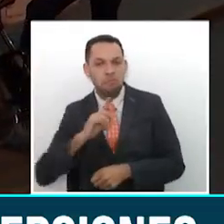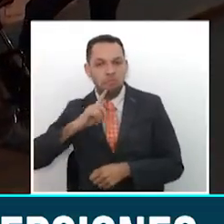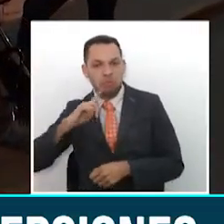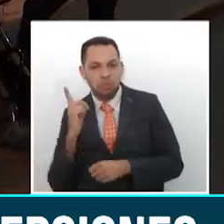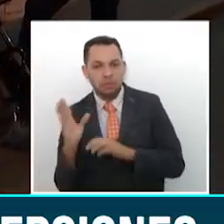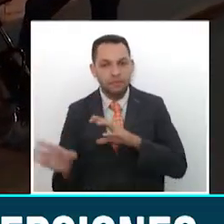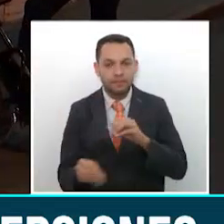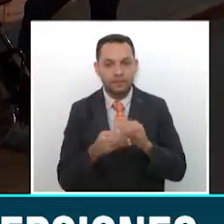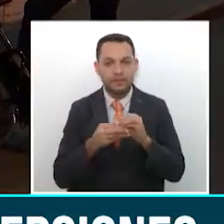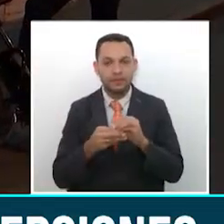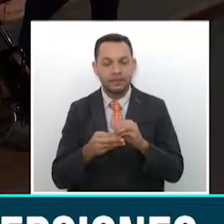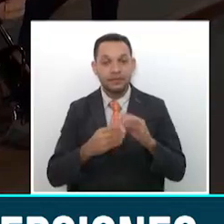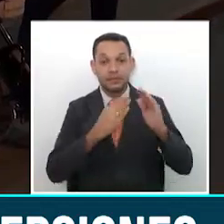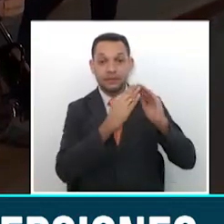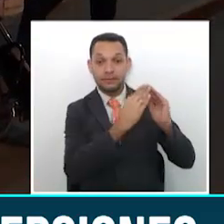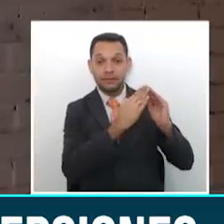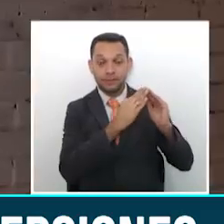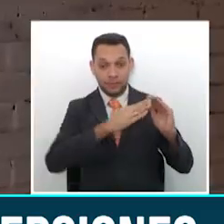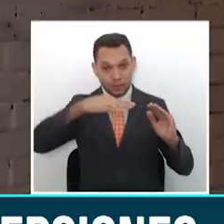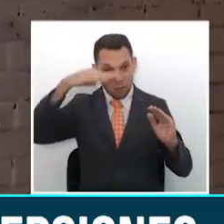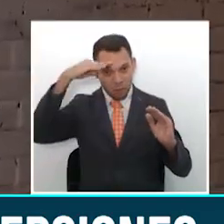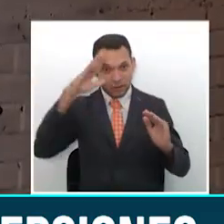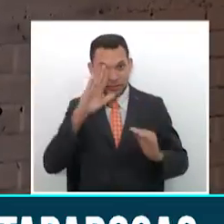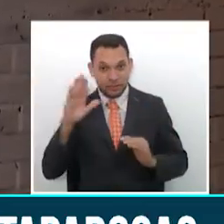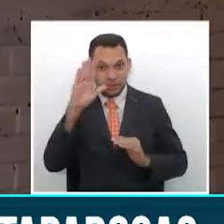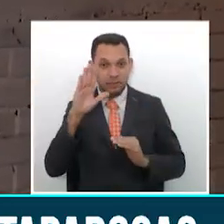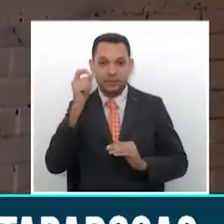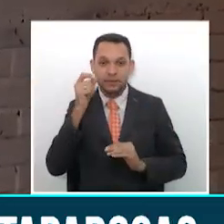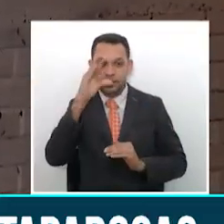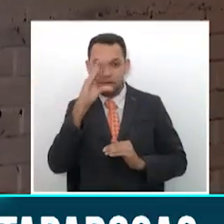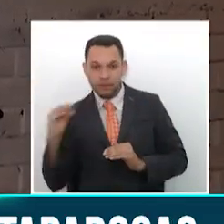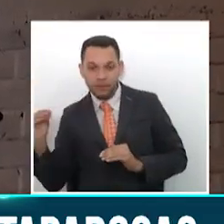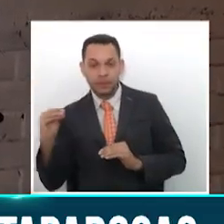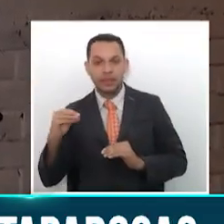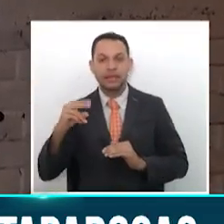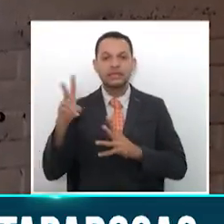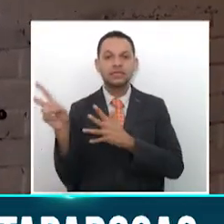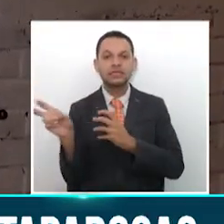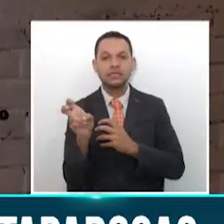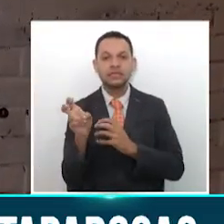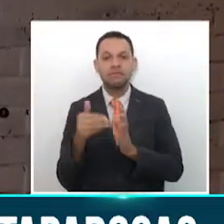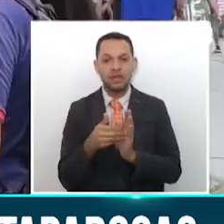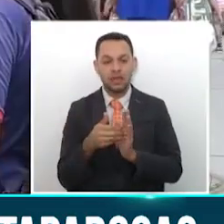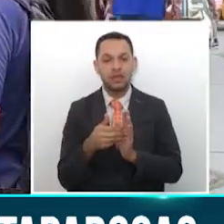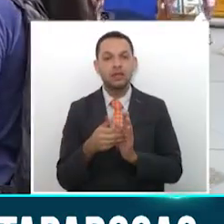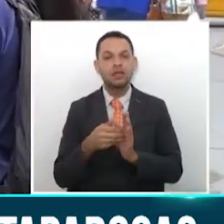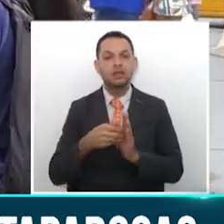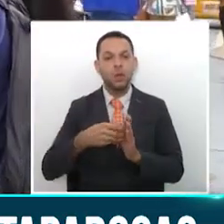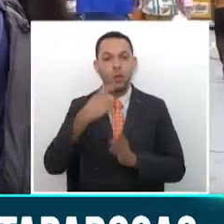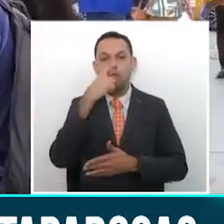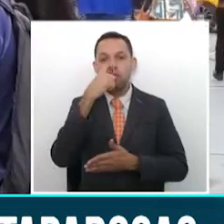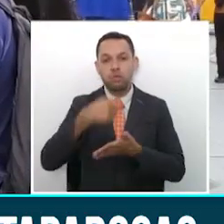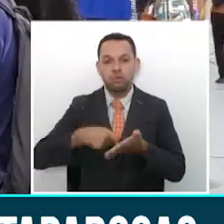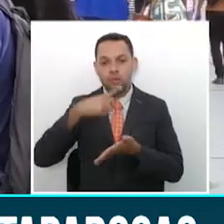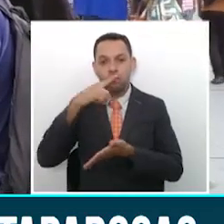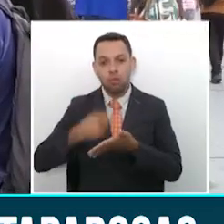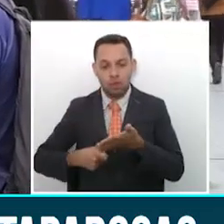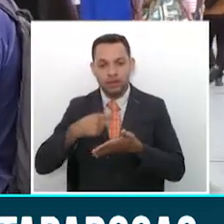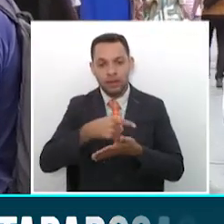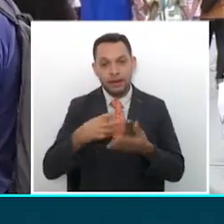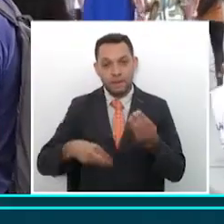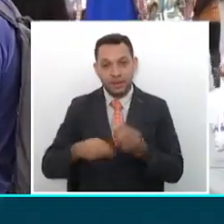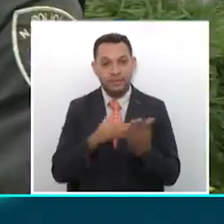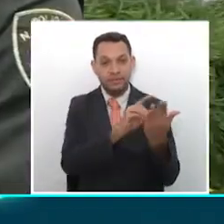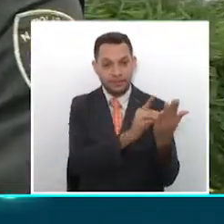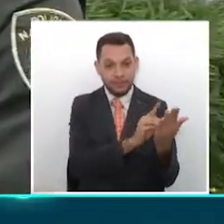inicio del confinamiento obligatorio, la policía departamental ha tenido que imponer más de 7.000 comparendos. Ahora, con el nuevo decreto municipal, las